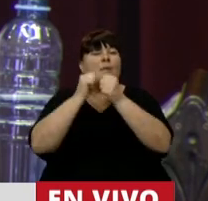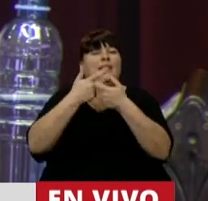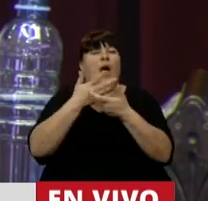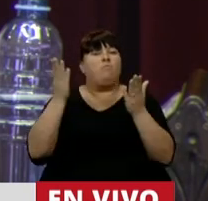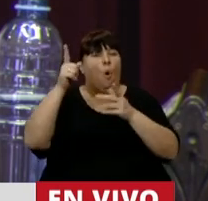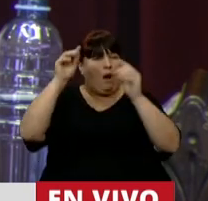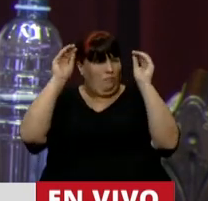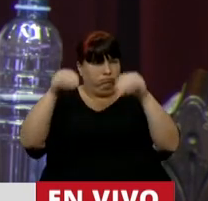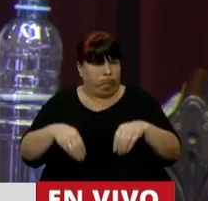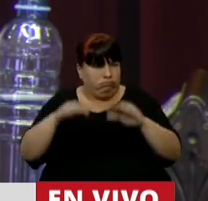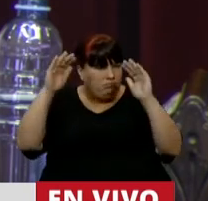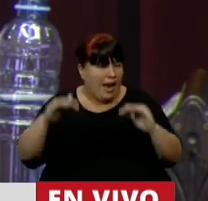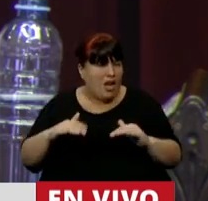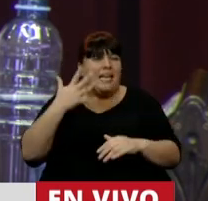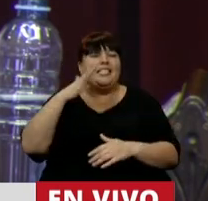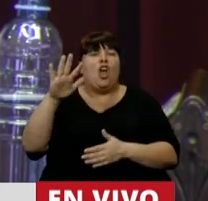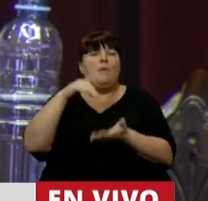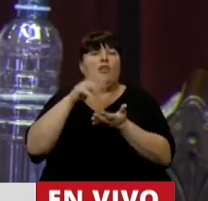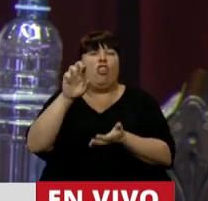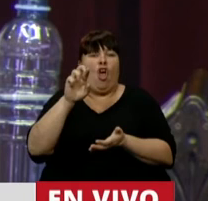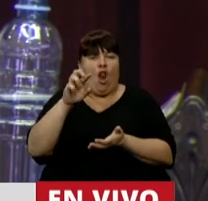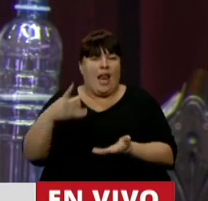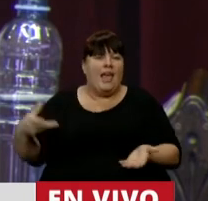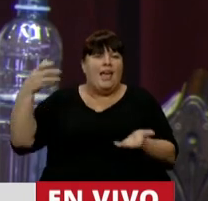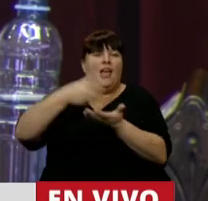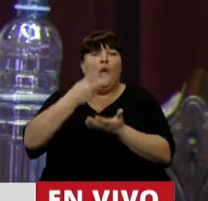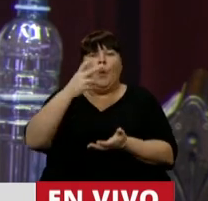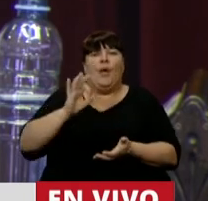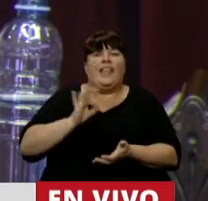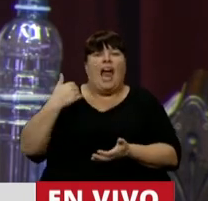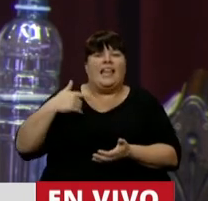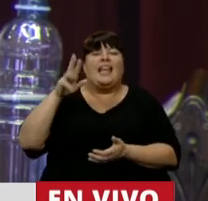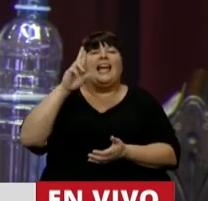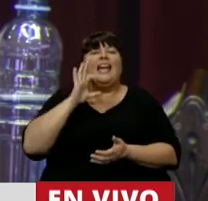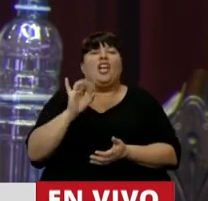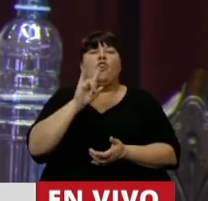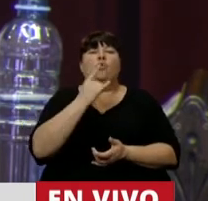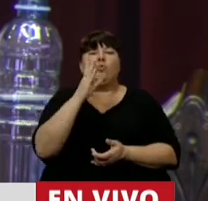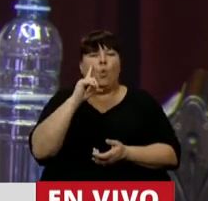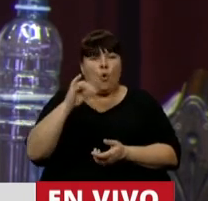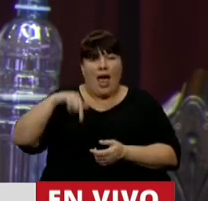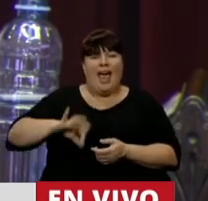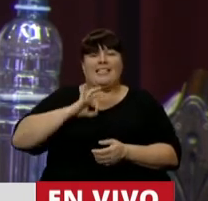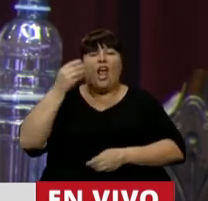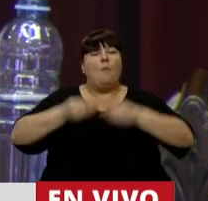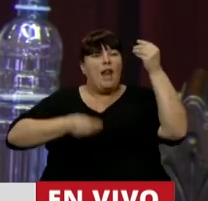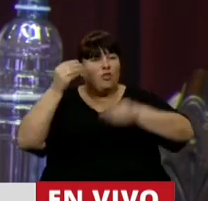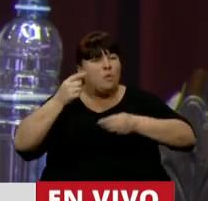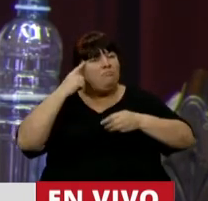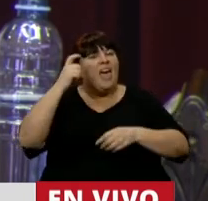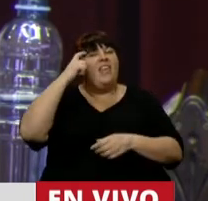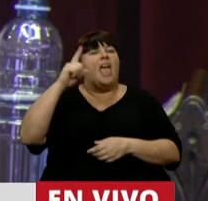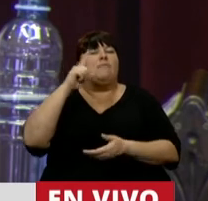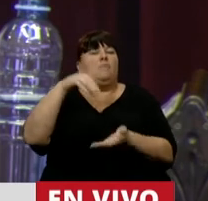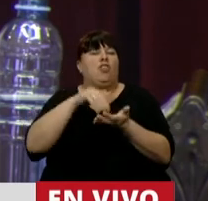públicas, 5 mil millones de dólares va invirtiendo en 20 años la Argentina en Río Turbio, este año en el presupuesto se prevén